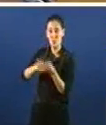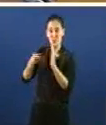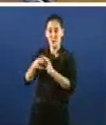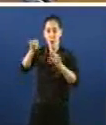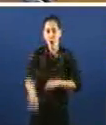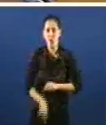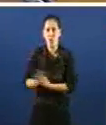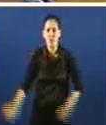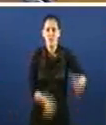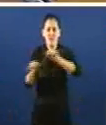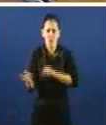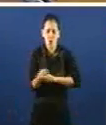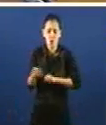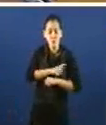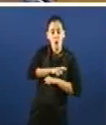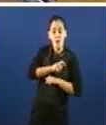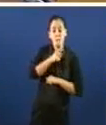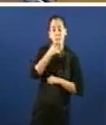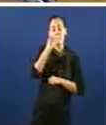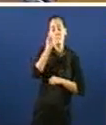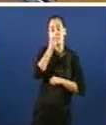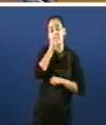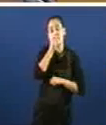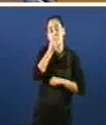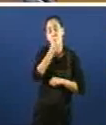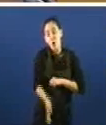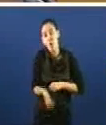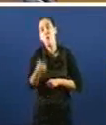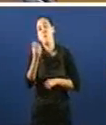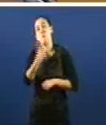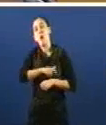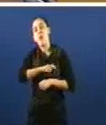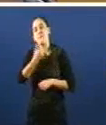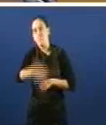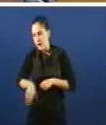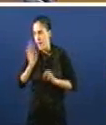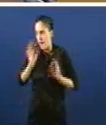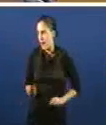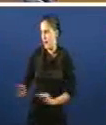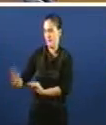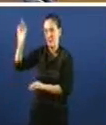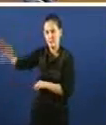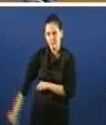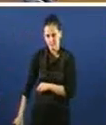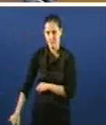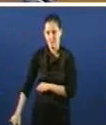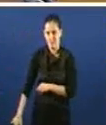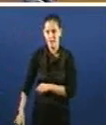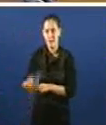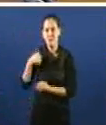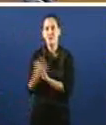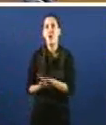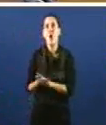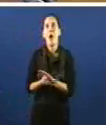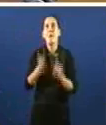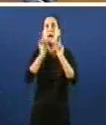defende Os dous, o Poli Malo e o Poli Bo Que efectivamente está na súa persoa Eu non lle falei solamente máis que